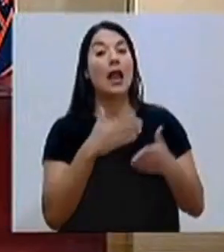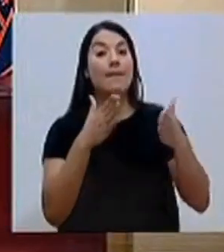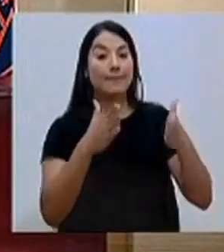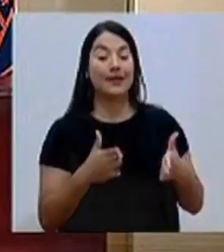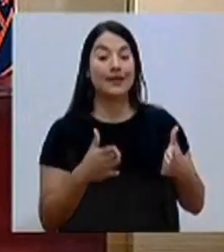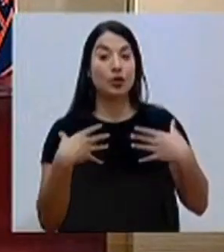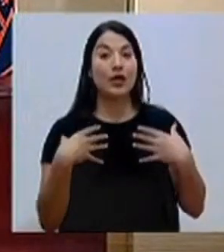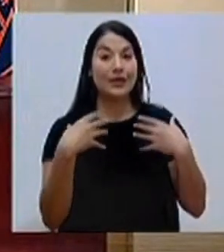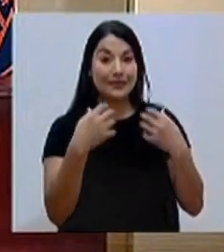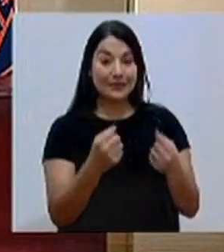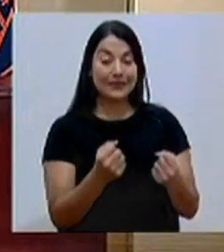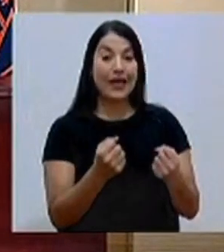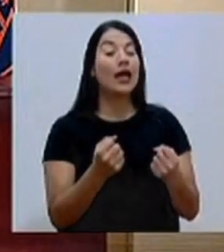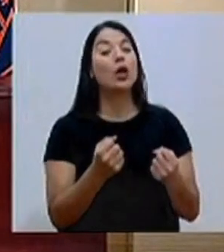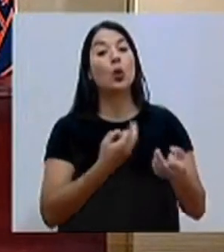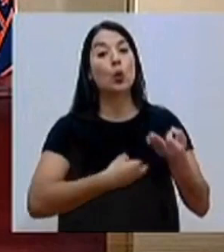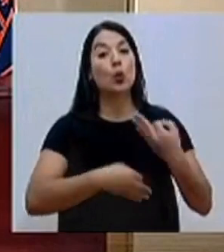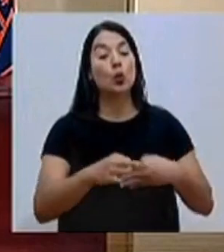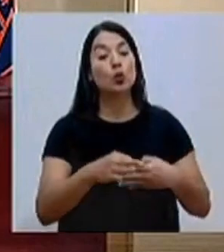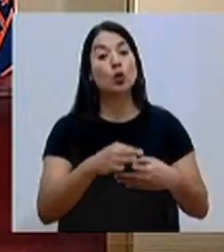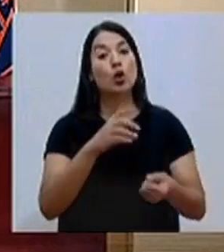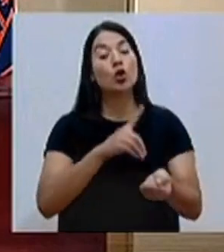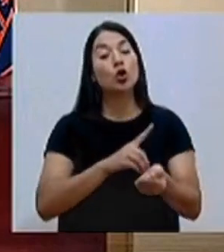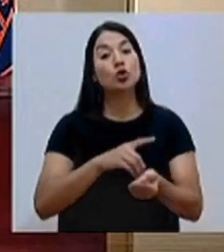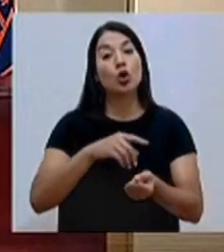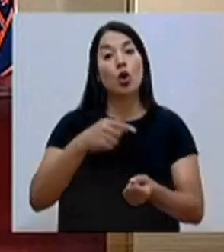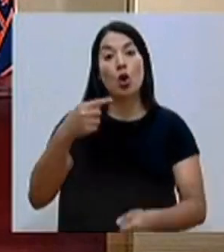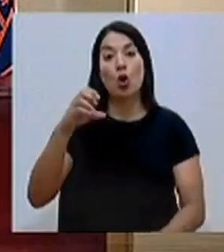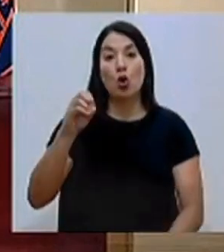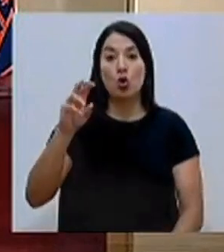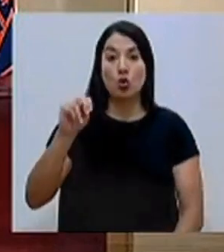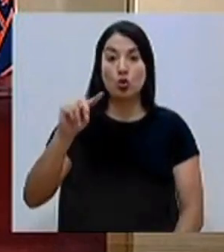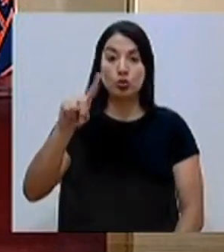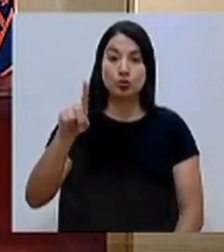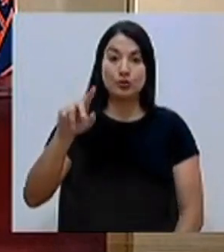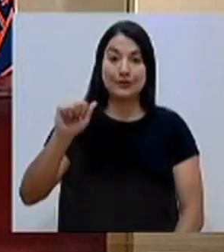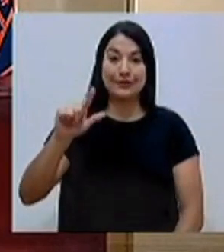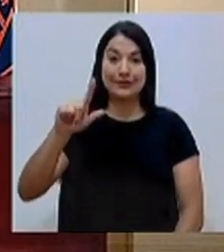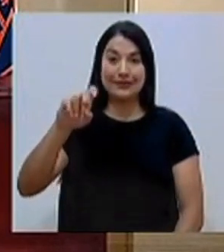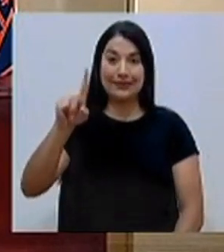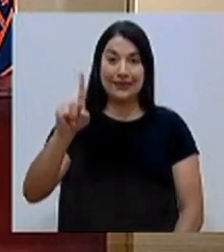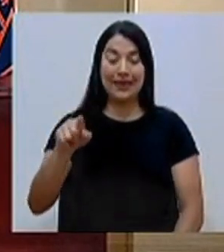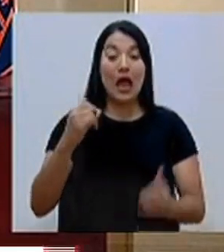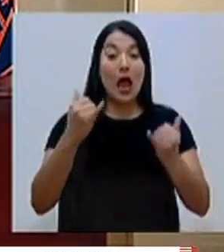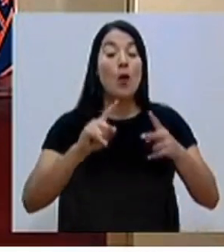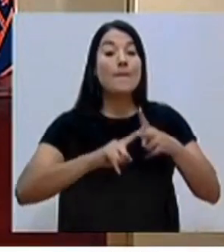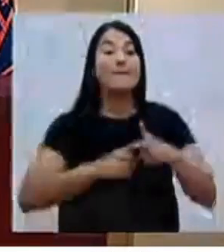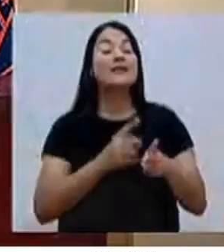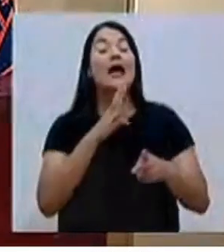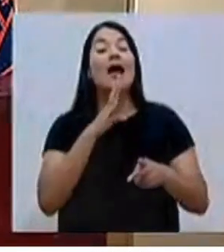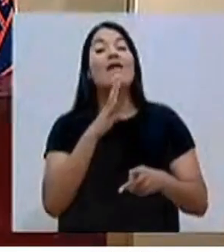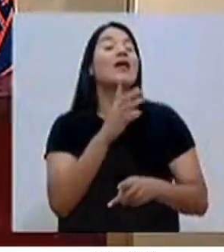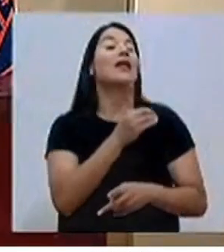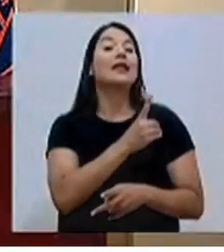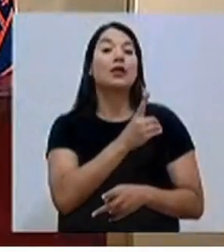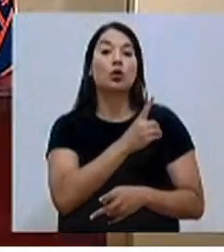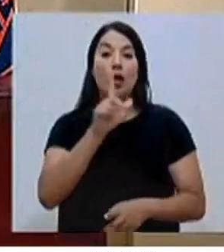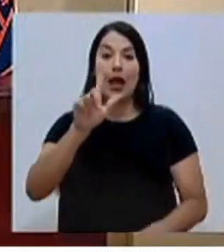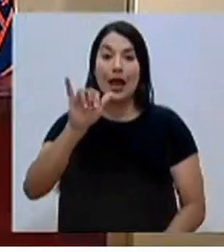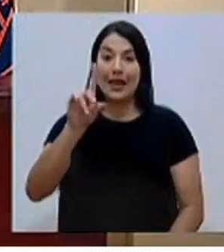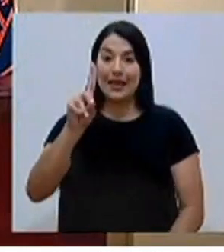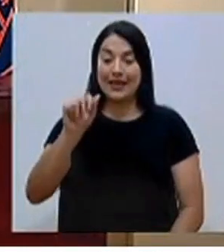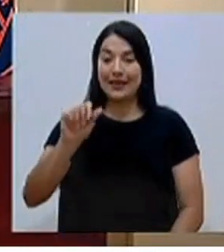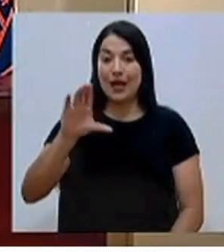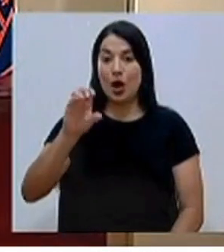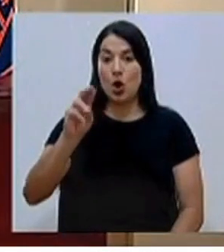de Salud Interino, don Pedro González. Vamos a escuchar a doña Lidia Conejo, directora nacional